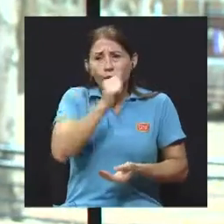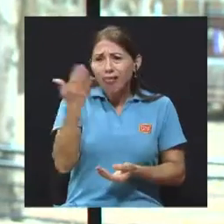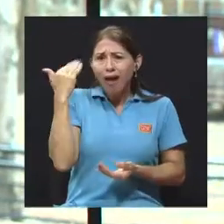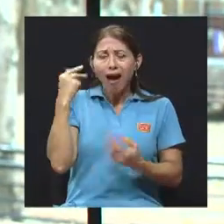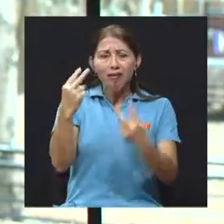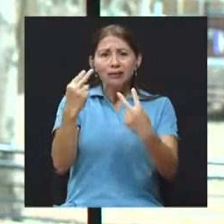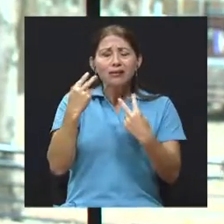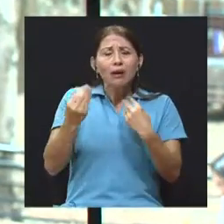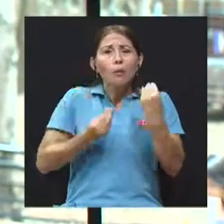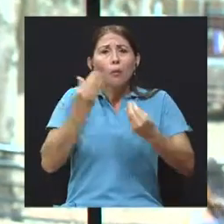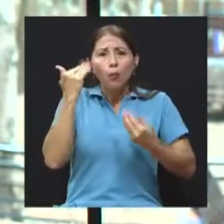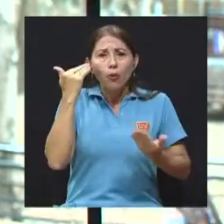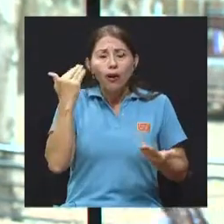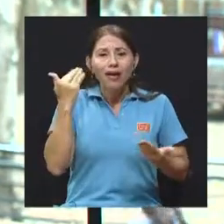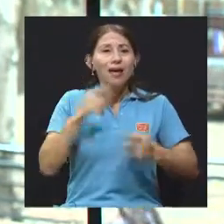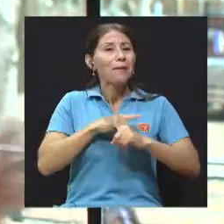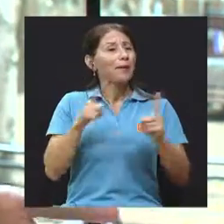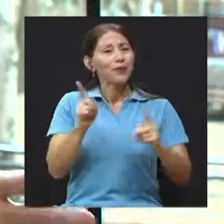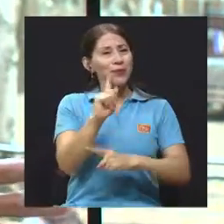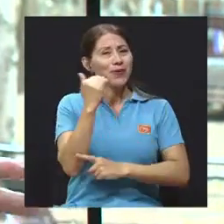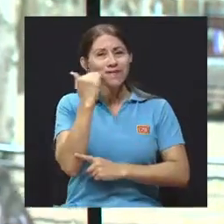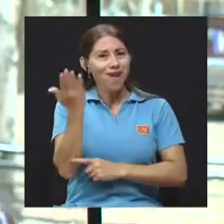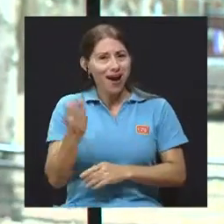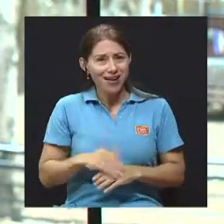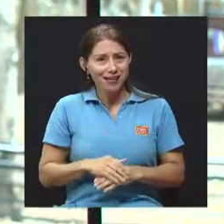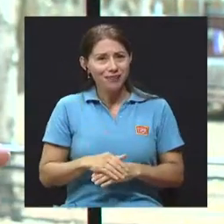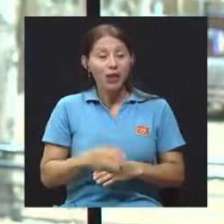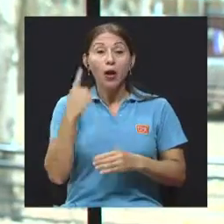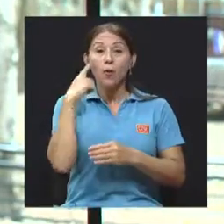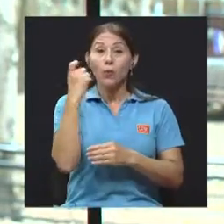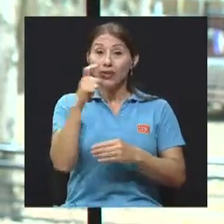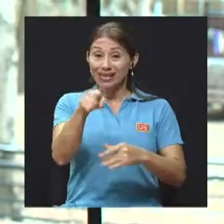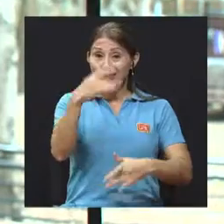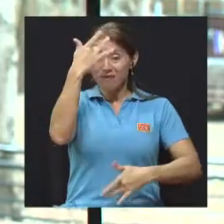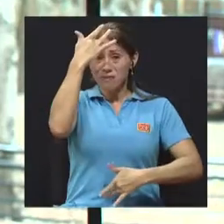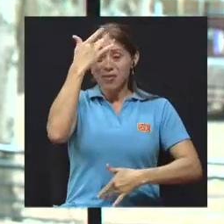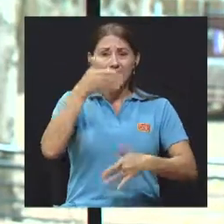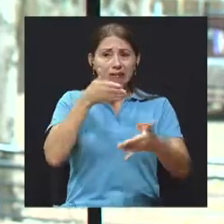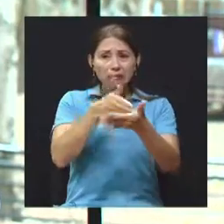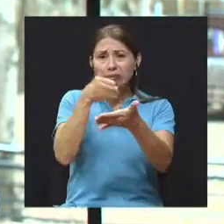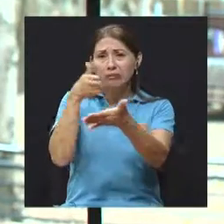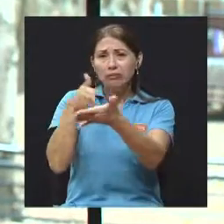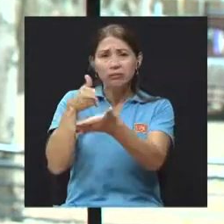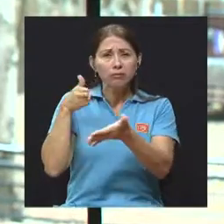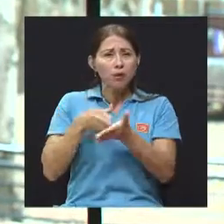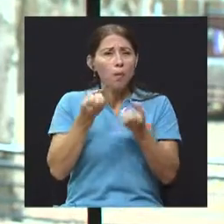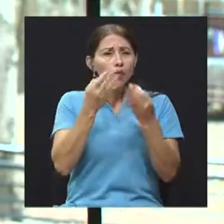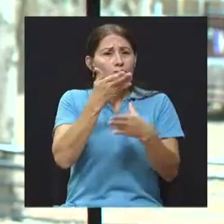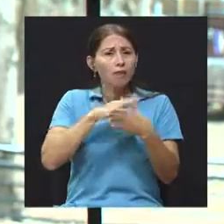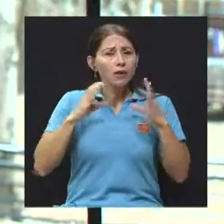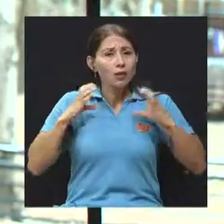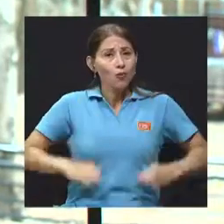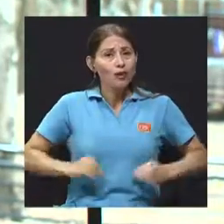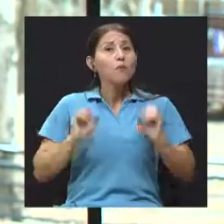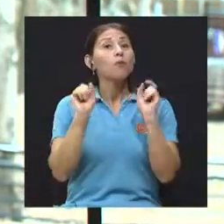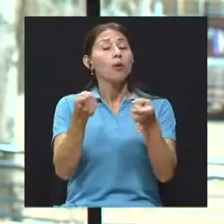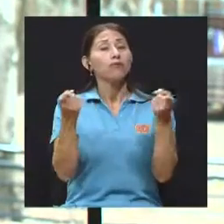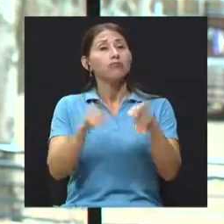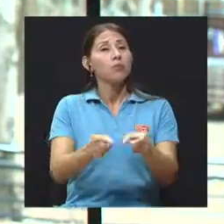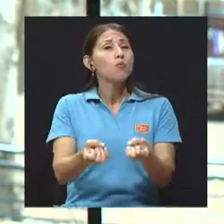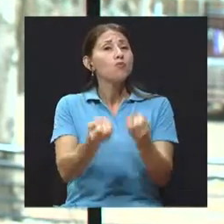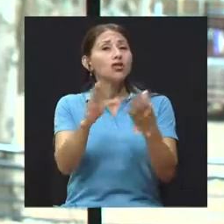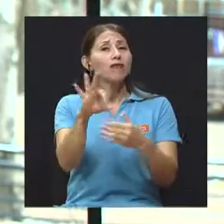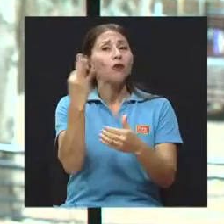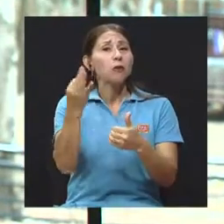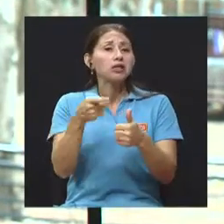la posibilidad de presentación es muy diversa. Como afecta a un montón de órganos, puede manifestarse de muchas formas. Hay formas leves,